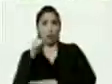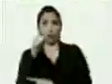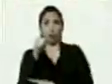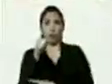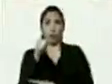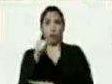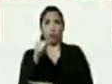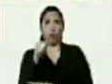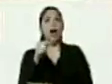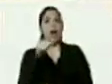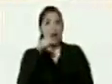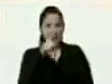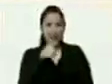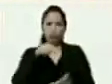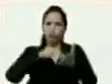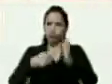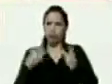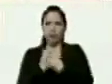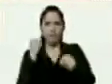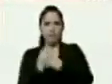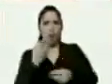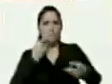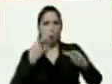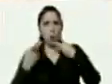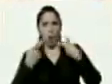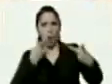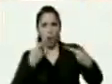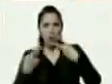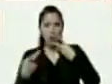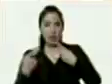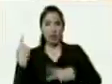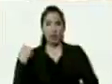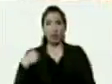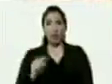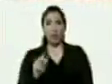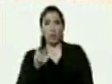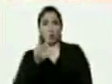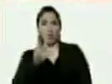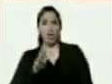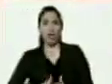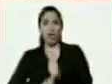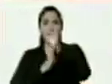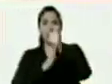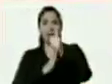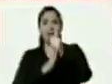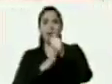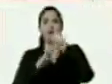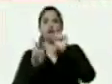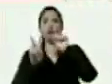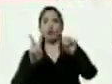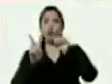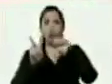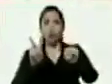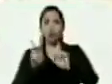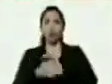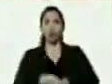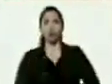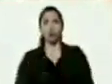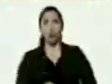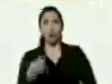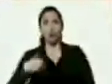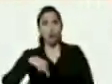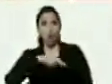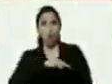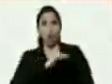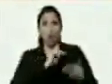trabajo político tenemos 3 brigadas y somos venezuela tenemos en nuestra comunidad